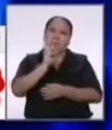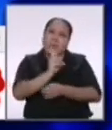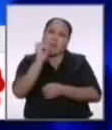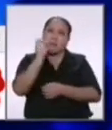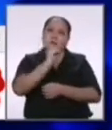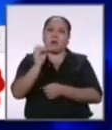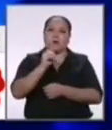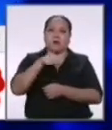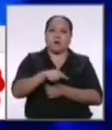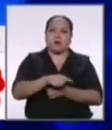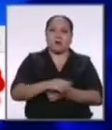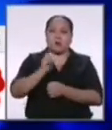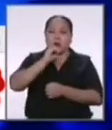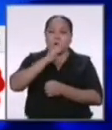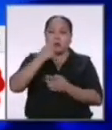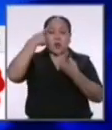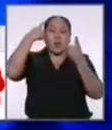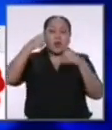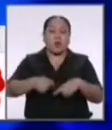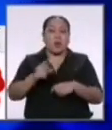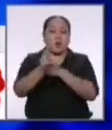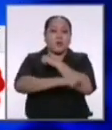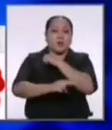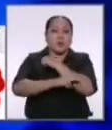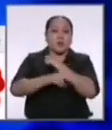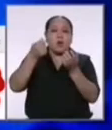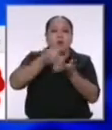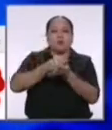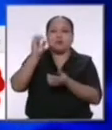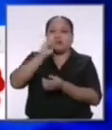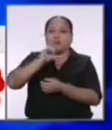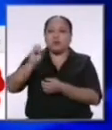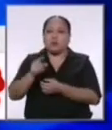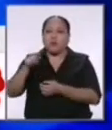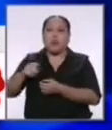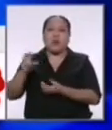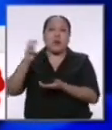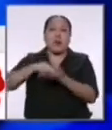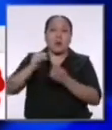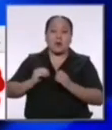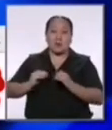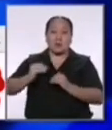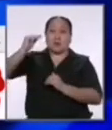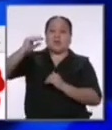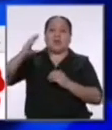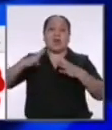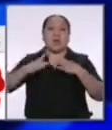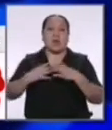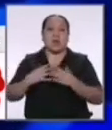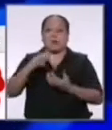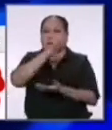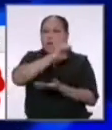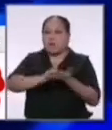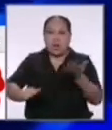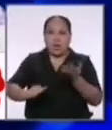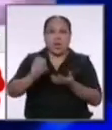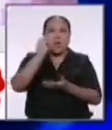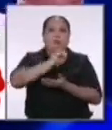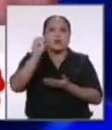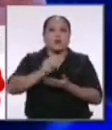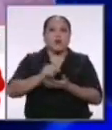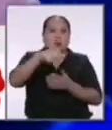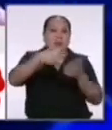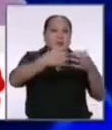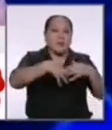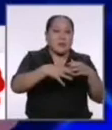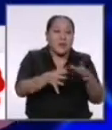seis por ciento que es lo que ha estimado el acuerdo nacional con impuestos para los más ricos eliminando las exoneraciones tributarias para las empresas que ya